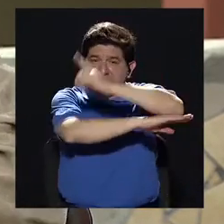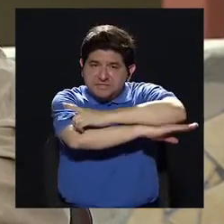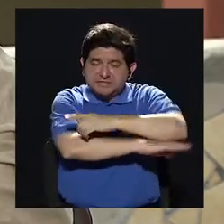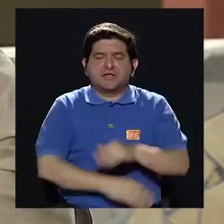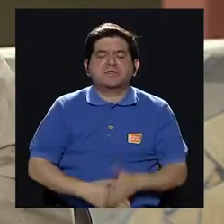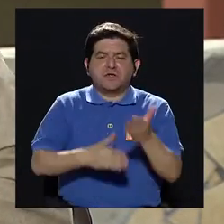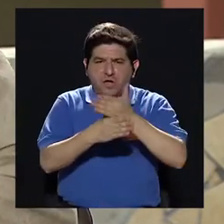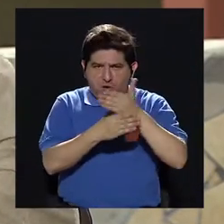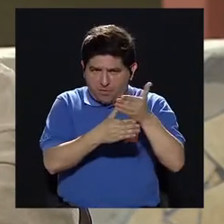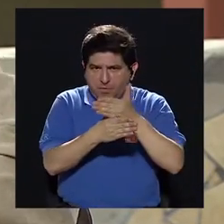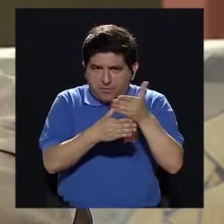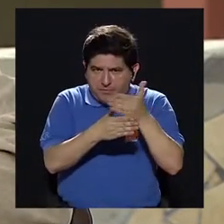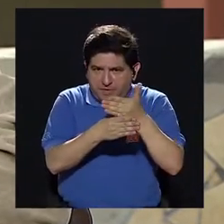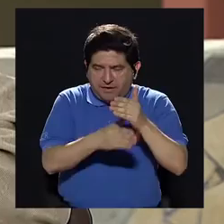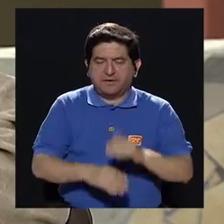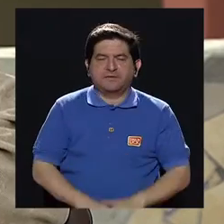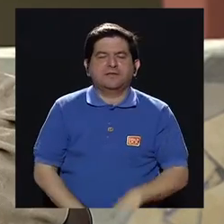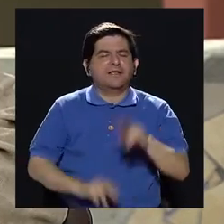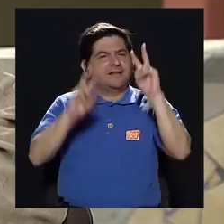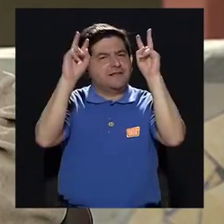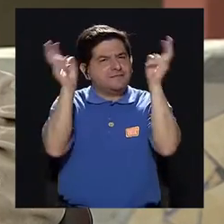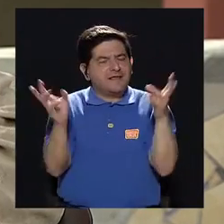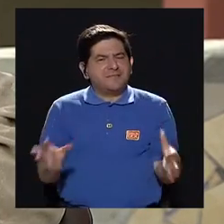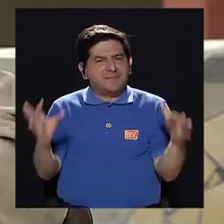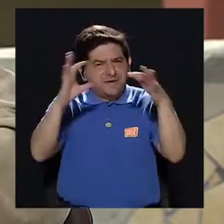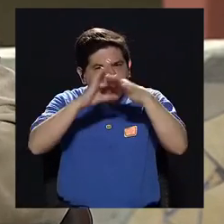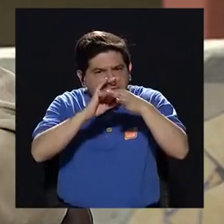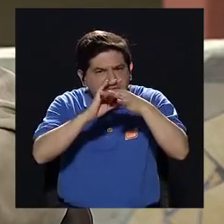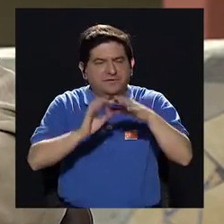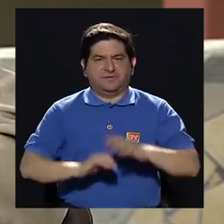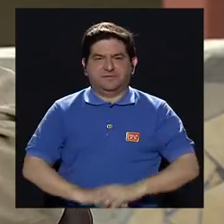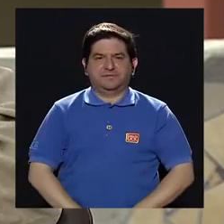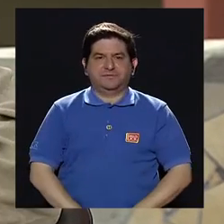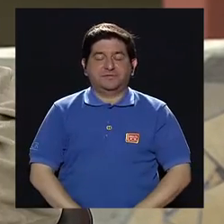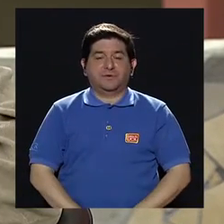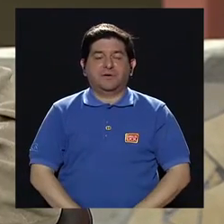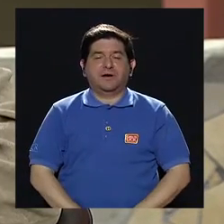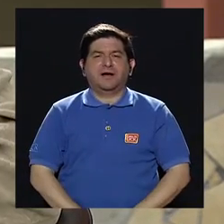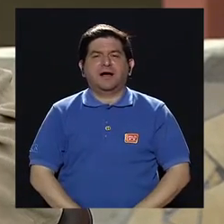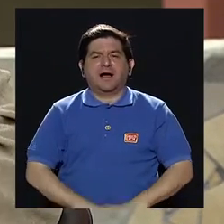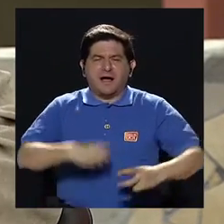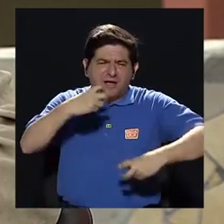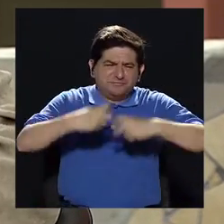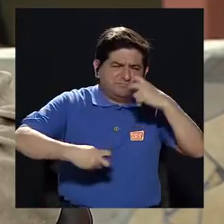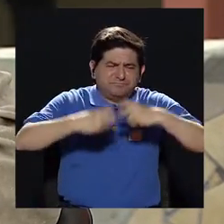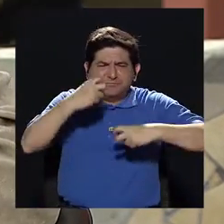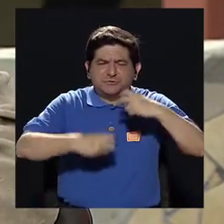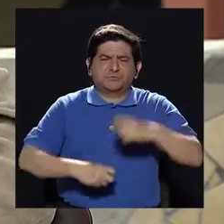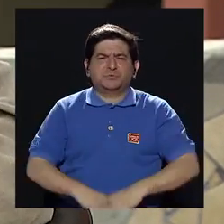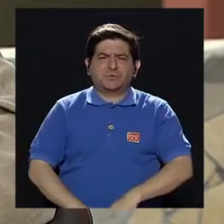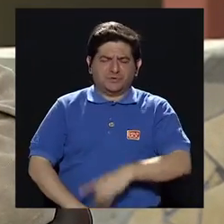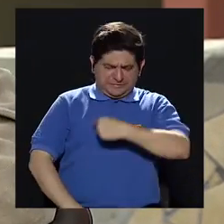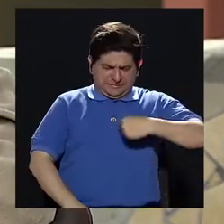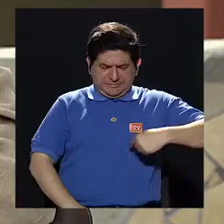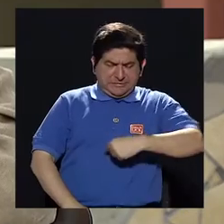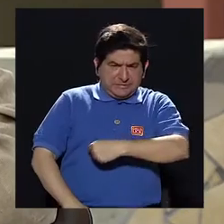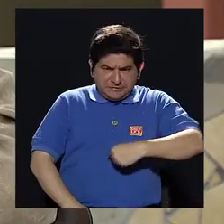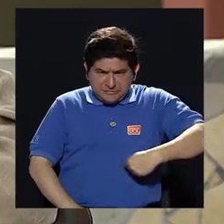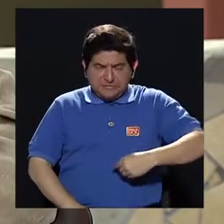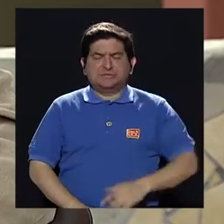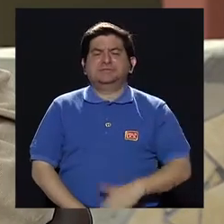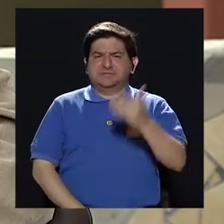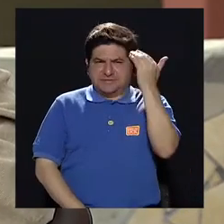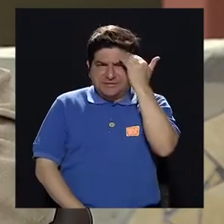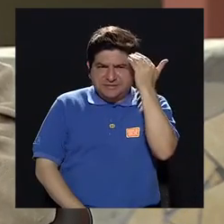para el día de hoy queremos compartir con ustedes un tema relacionado con los malestares estomacales. Y es que bien sabemos